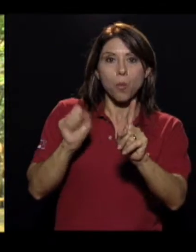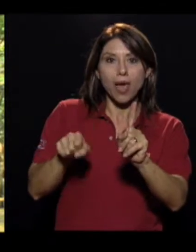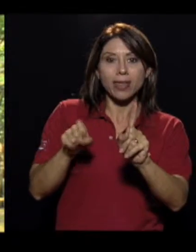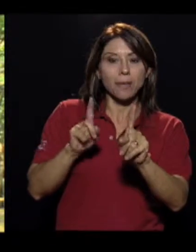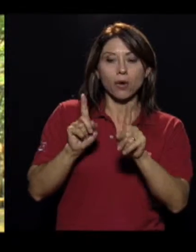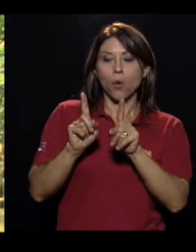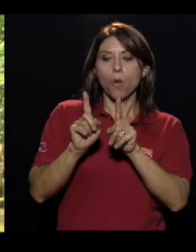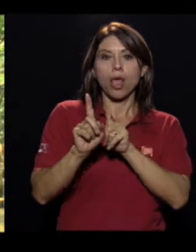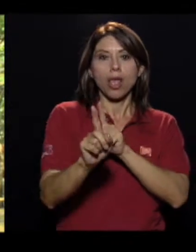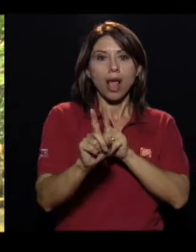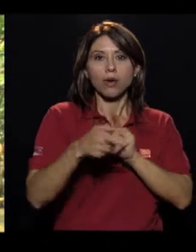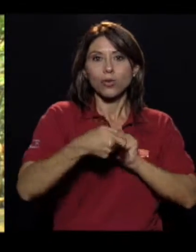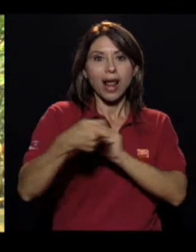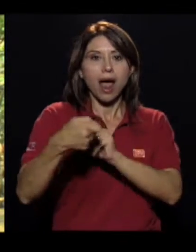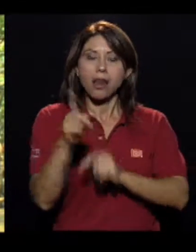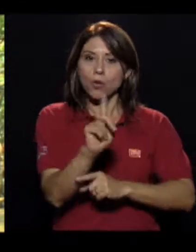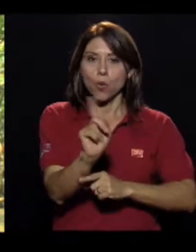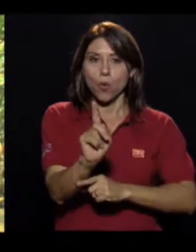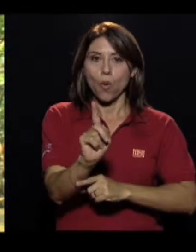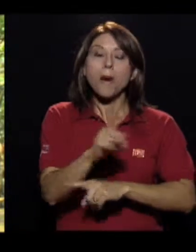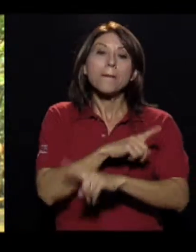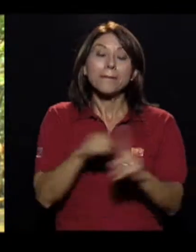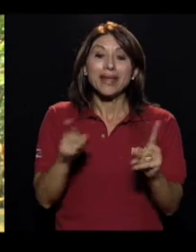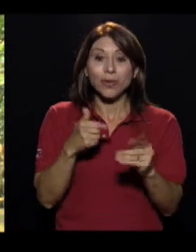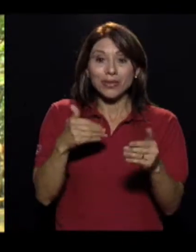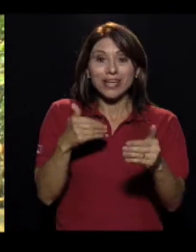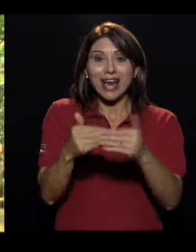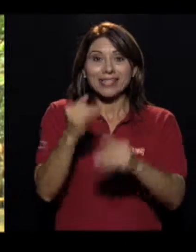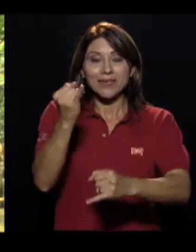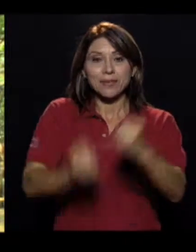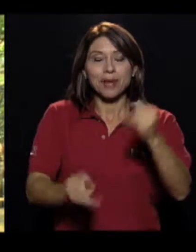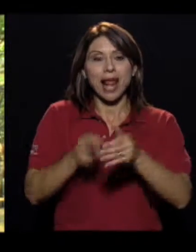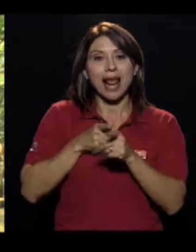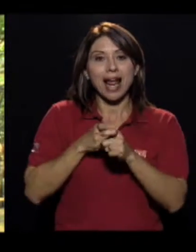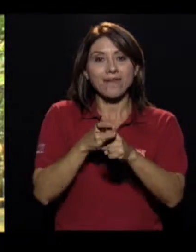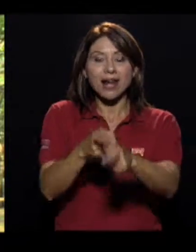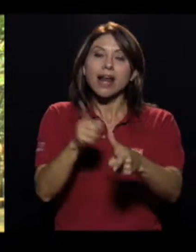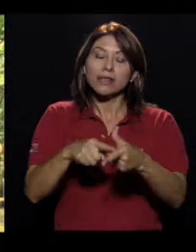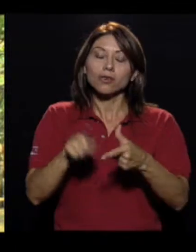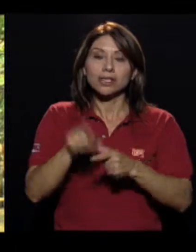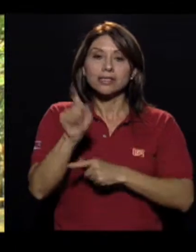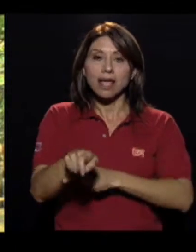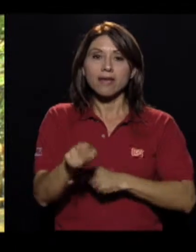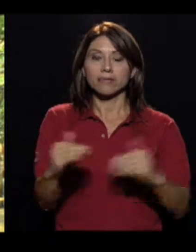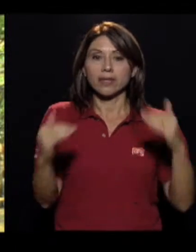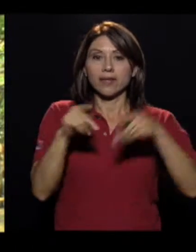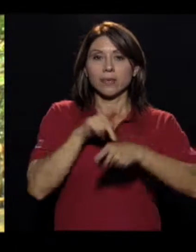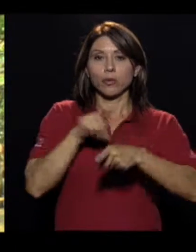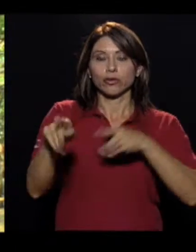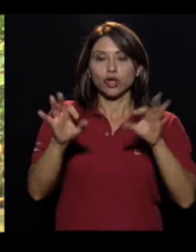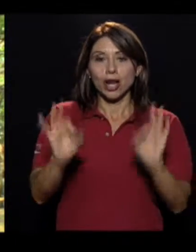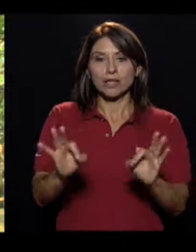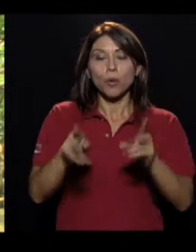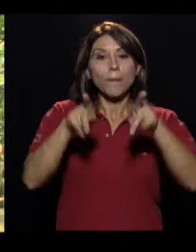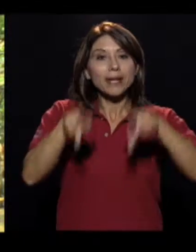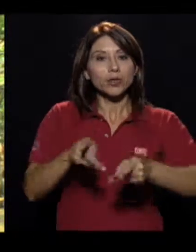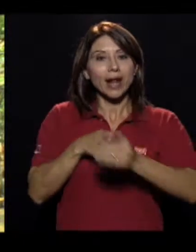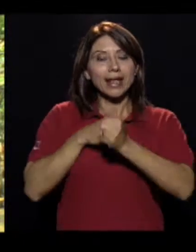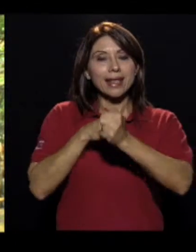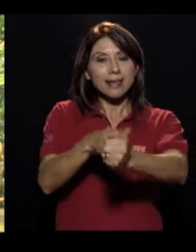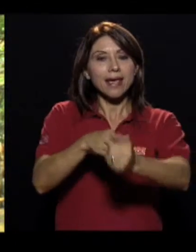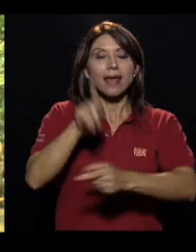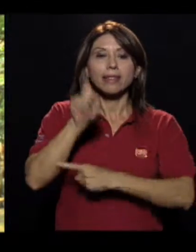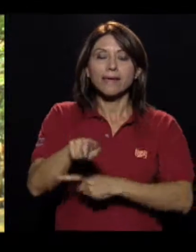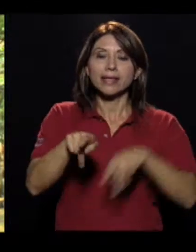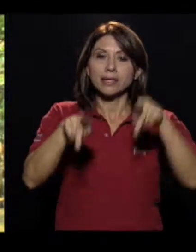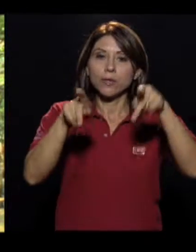carrera, ¿verdad? Pero en ese caso sí hay que tener como ese grado de profesionalismo en cuanto al guía, que tiene que ser una